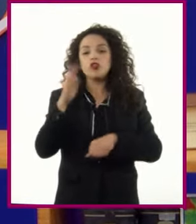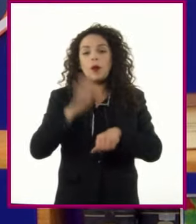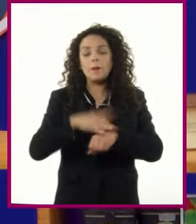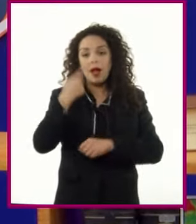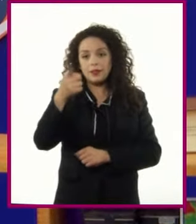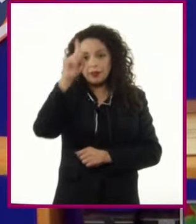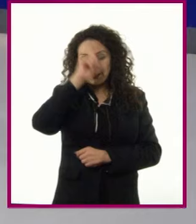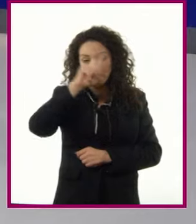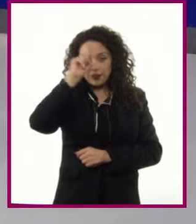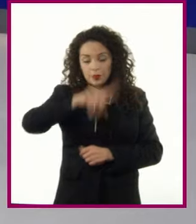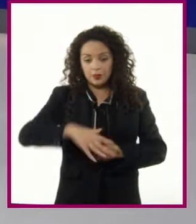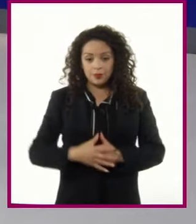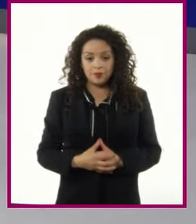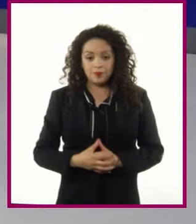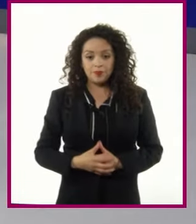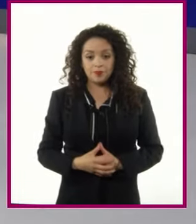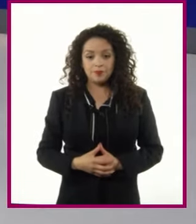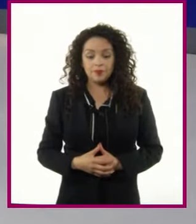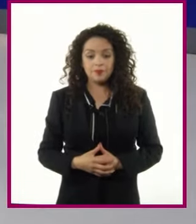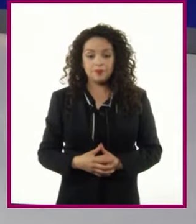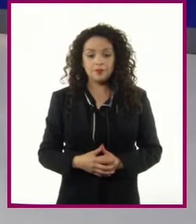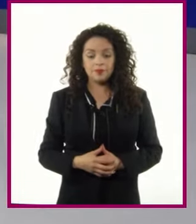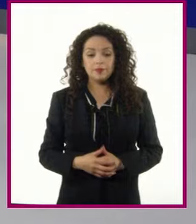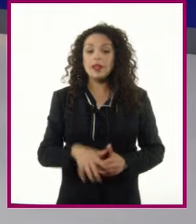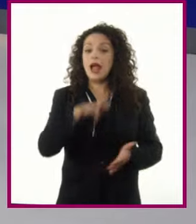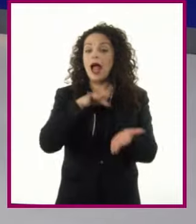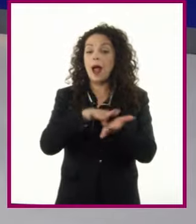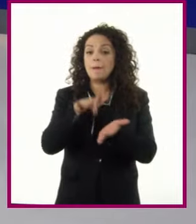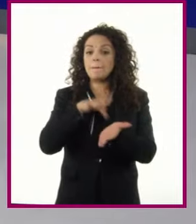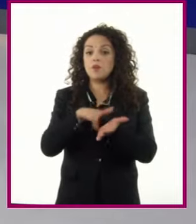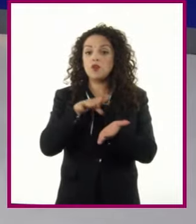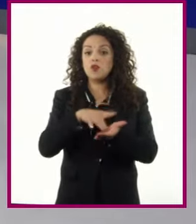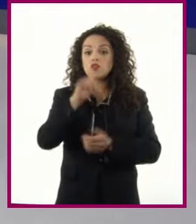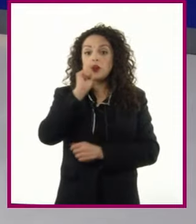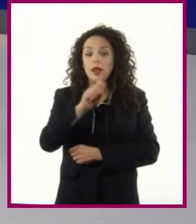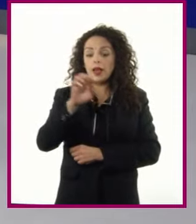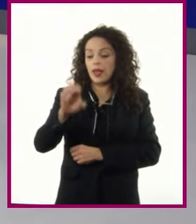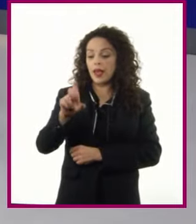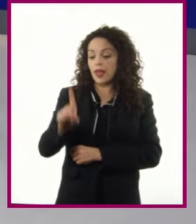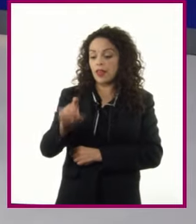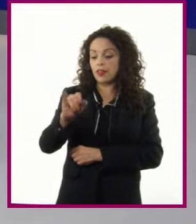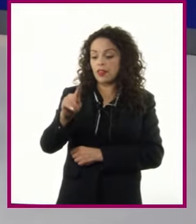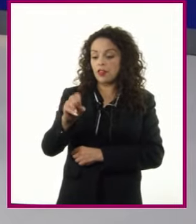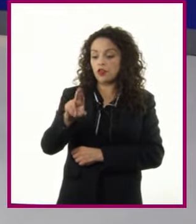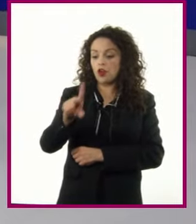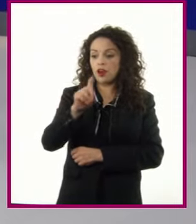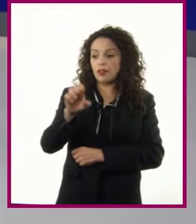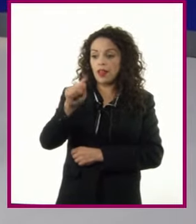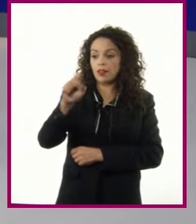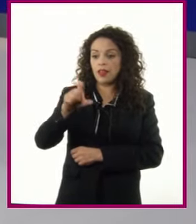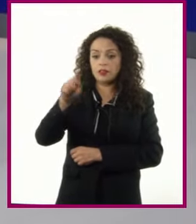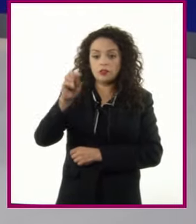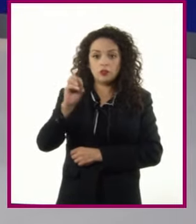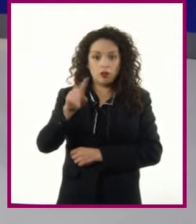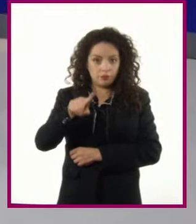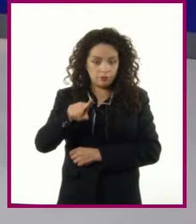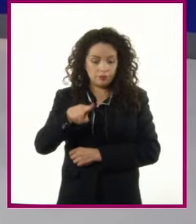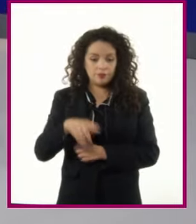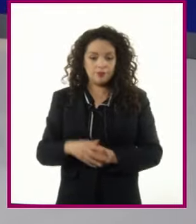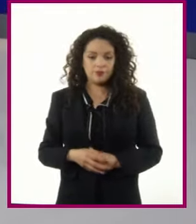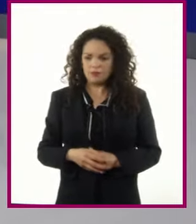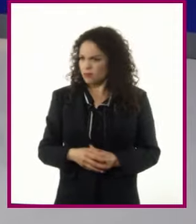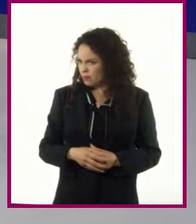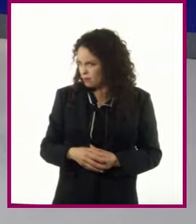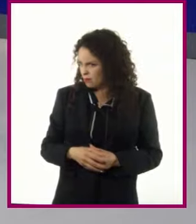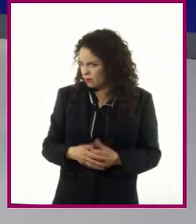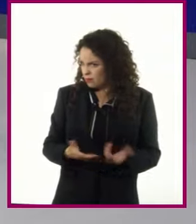más Pedir el apoyo de un editor de textos ¿Un editor de textos? Así